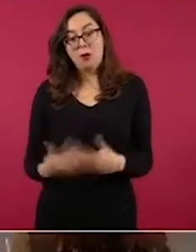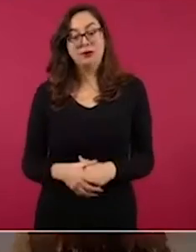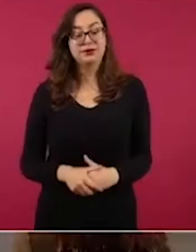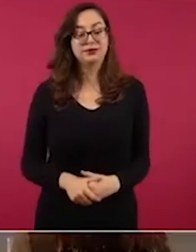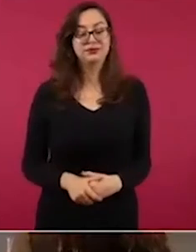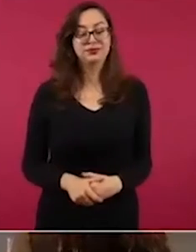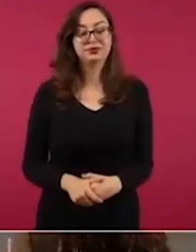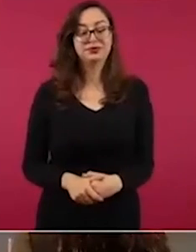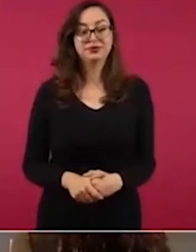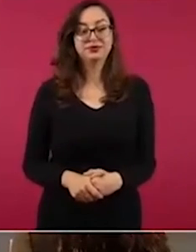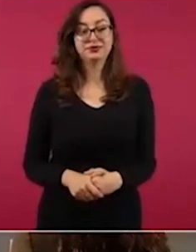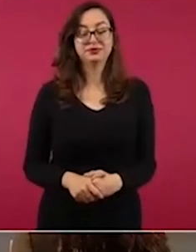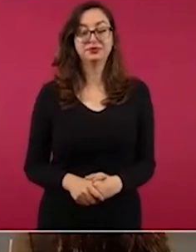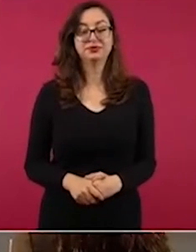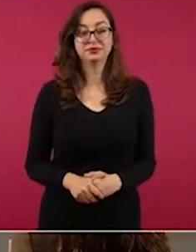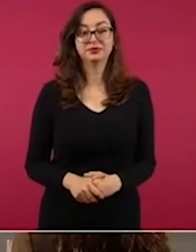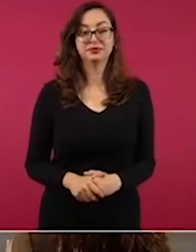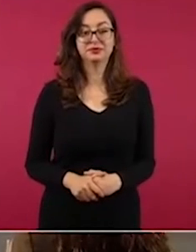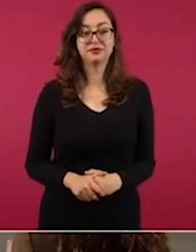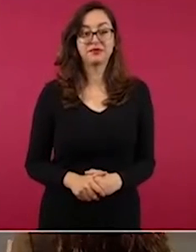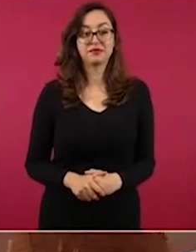Chumel Torres,